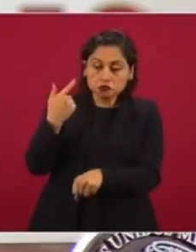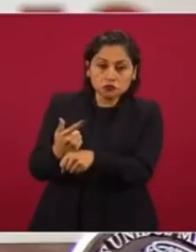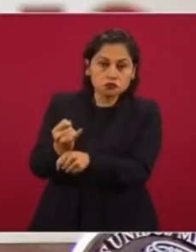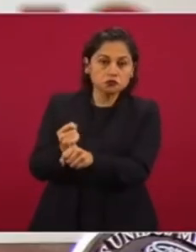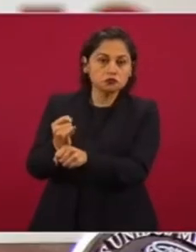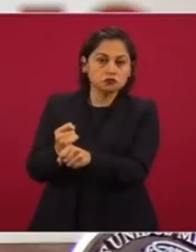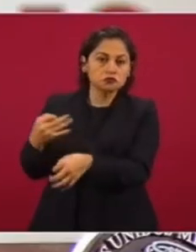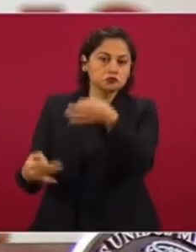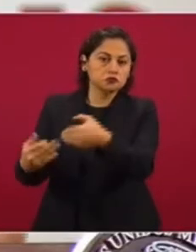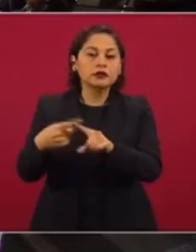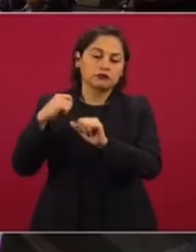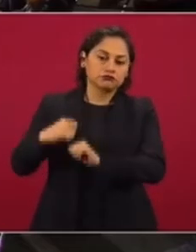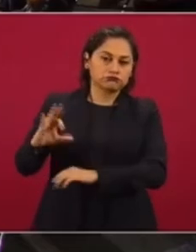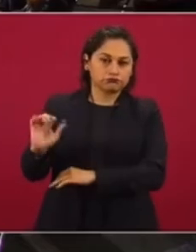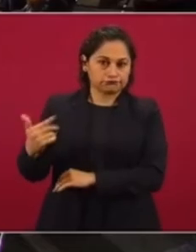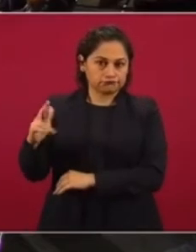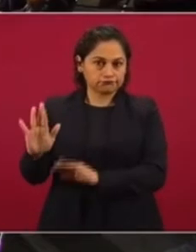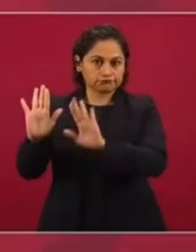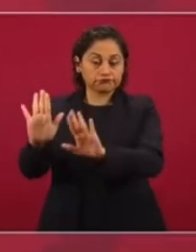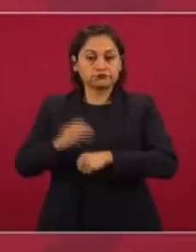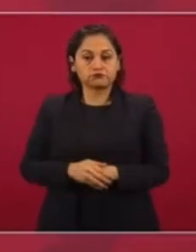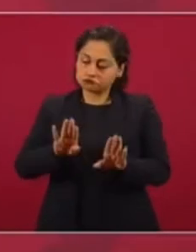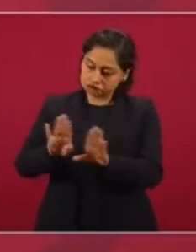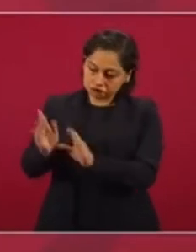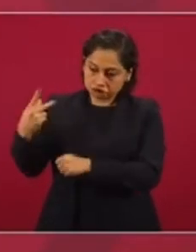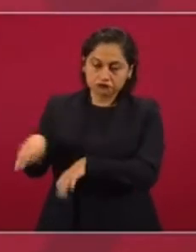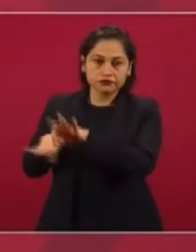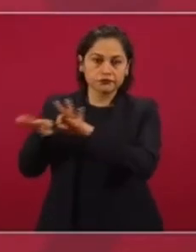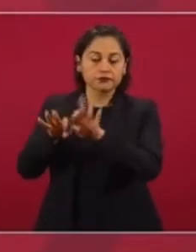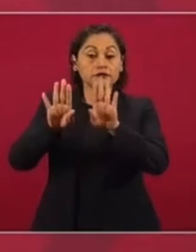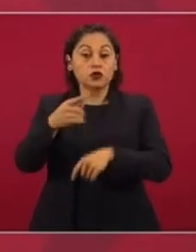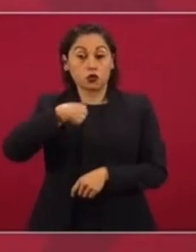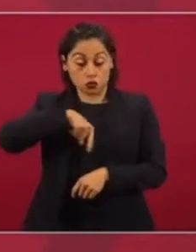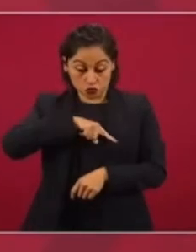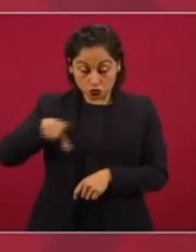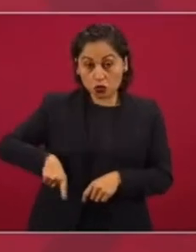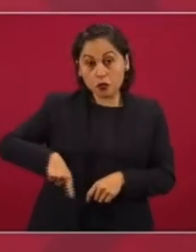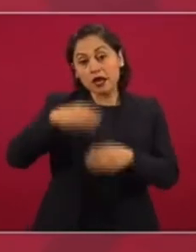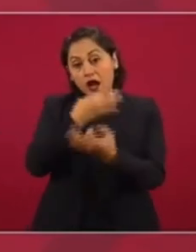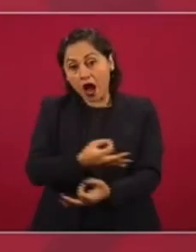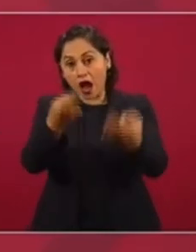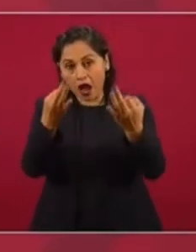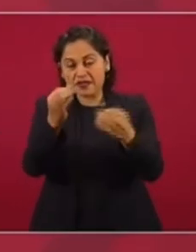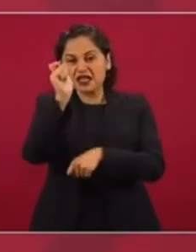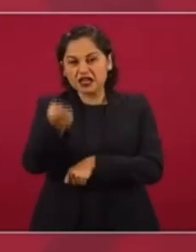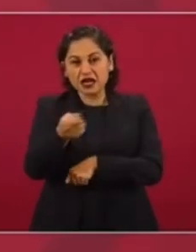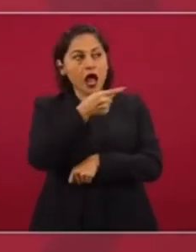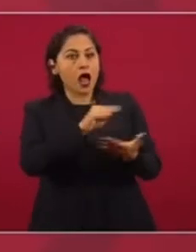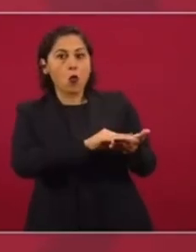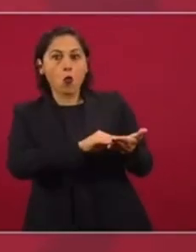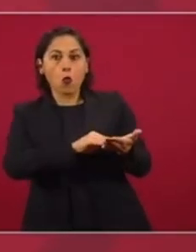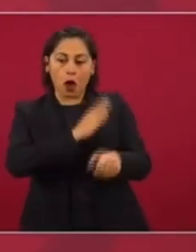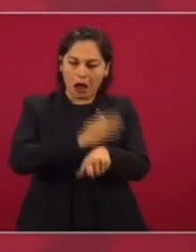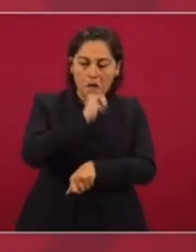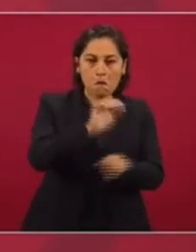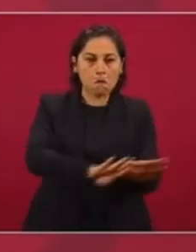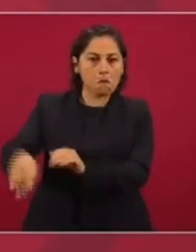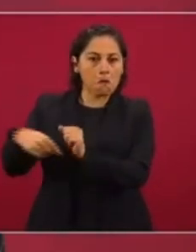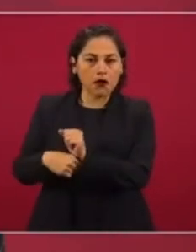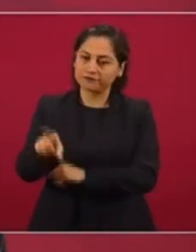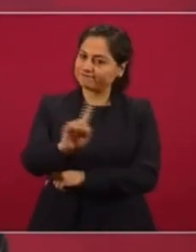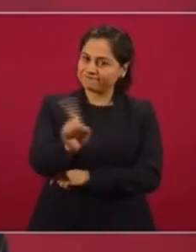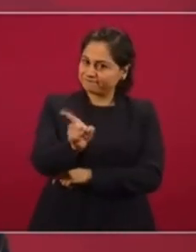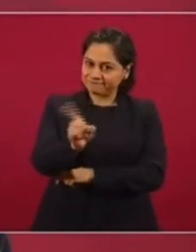de investigación. Nosotros decirles que no hay impunidad para nadie y al mismo tiempo